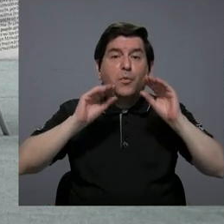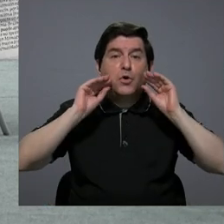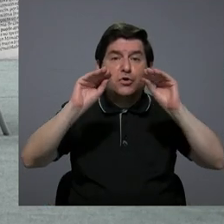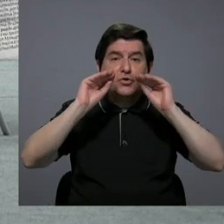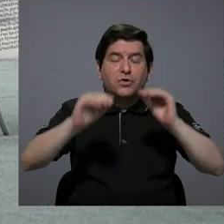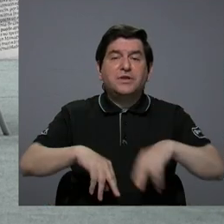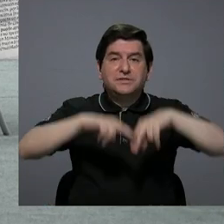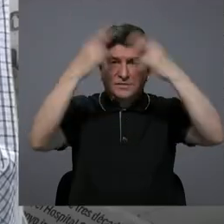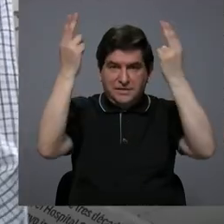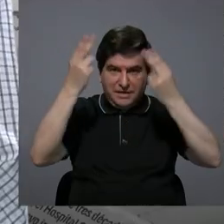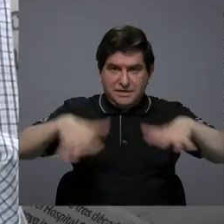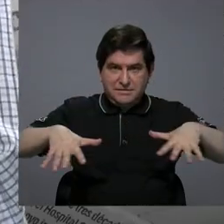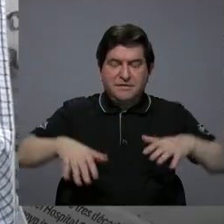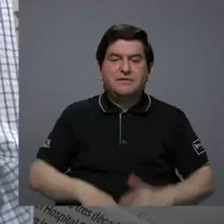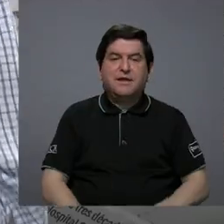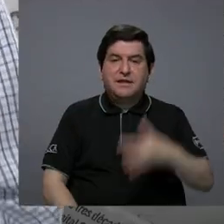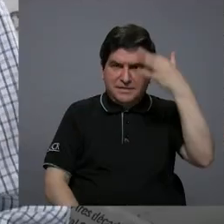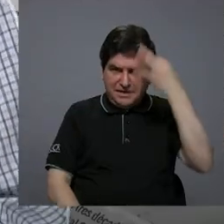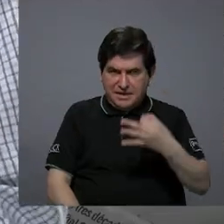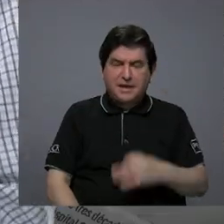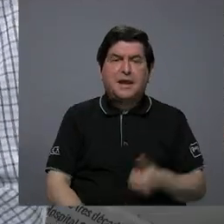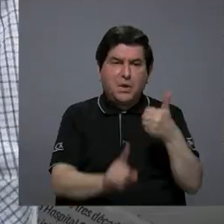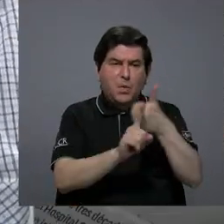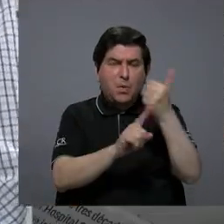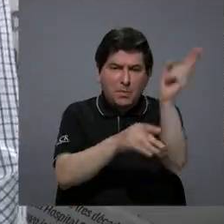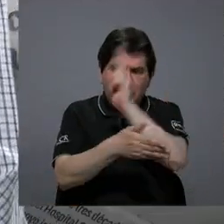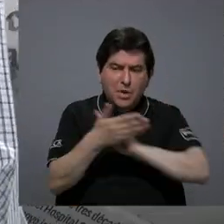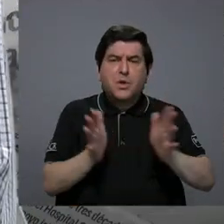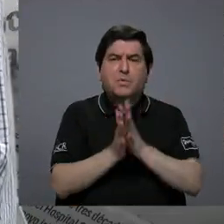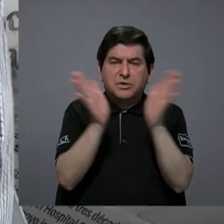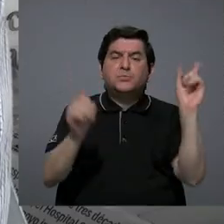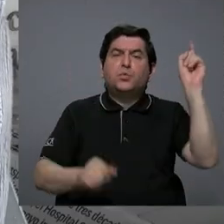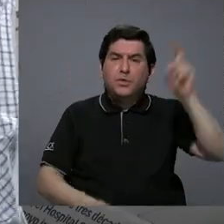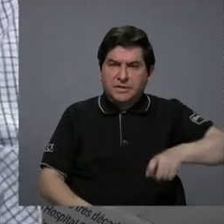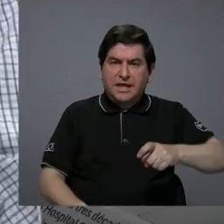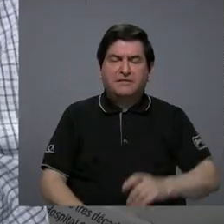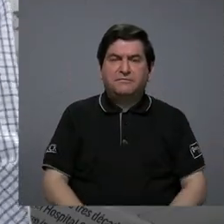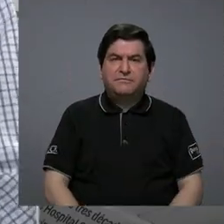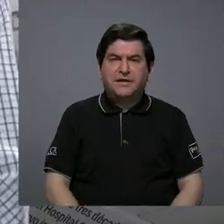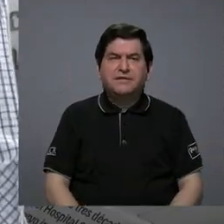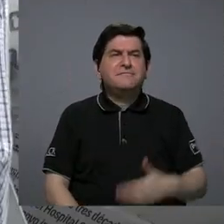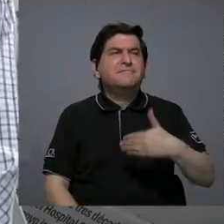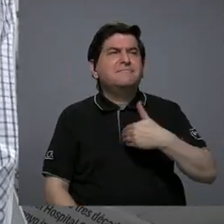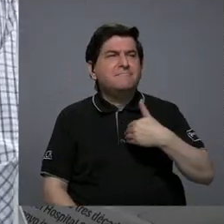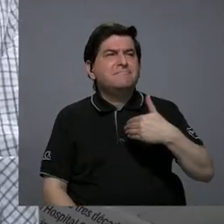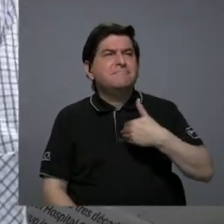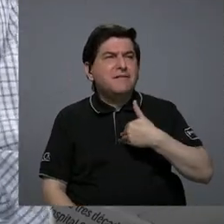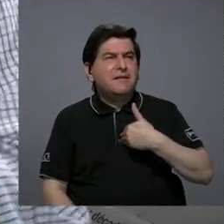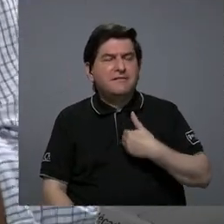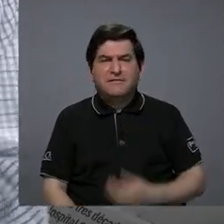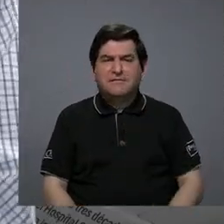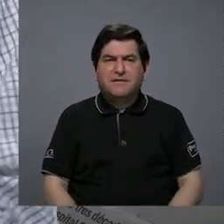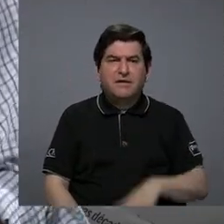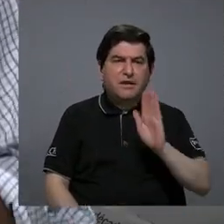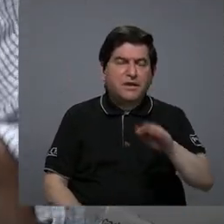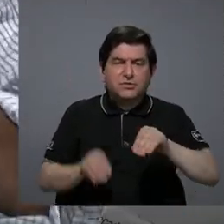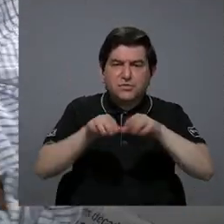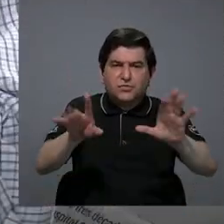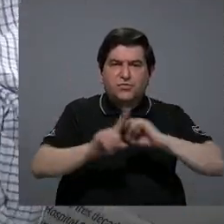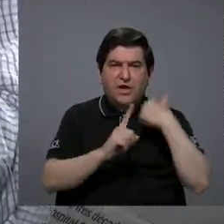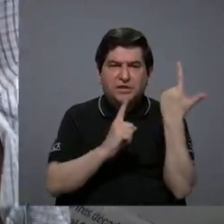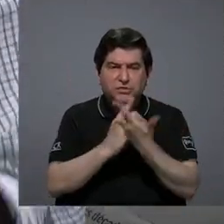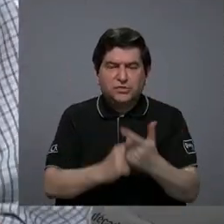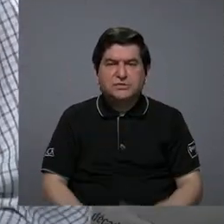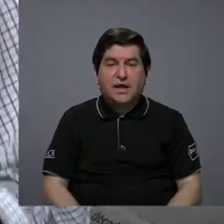enseñanza en línea yo creo que incluso las mismas universidades públicas deberían tener en sus redes sociales